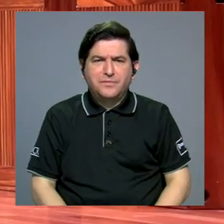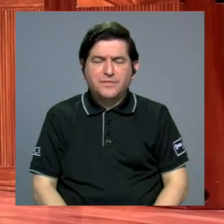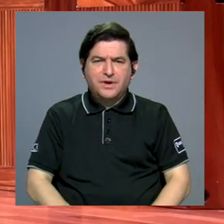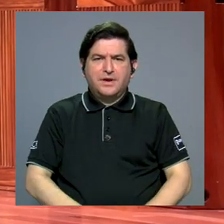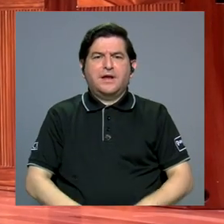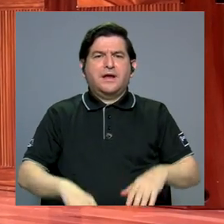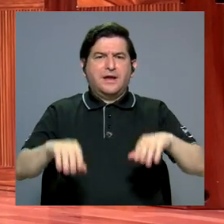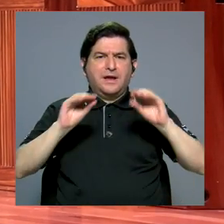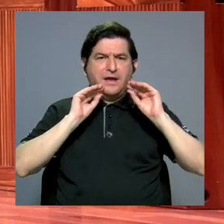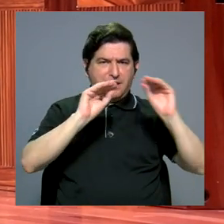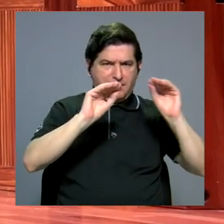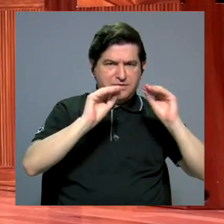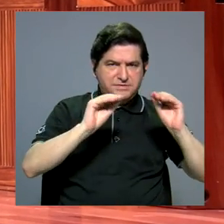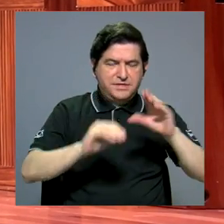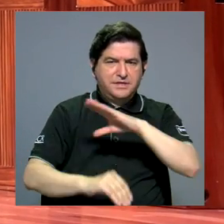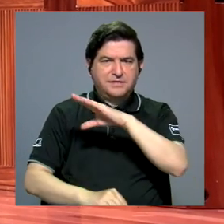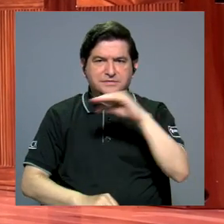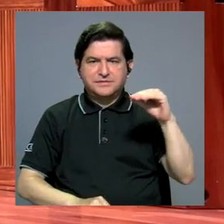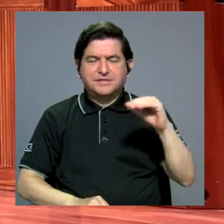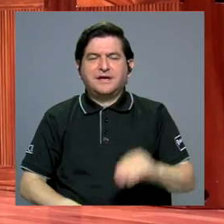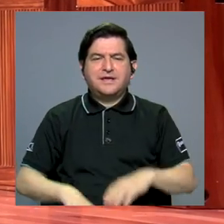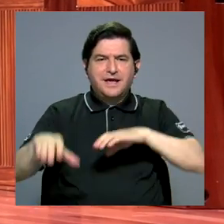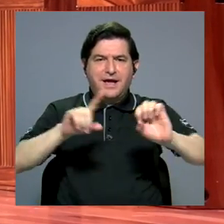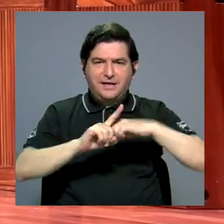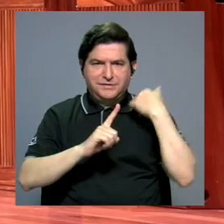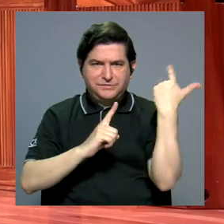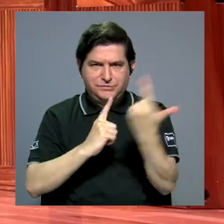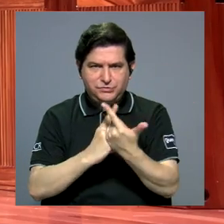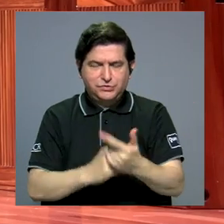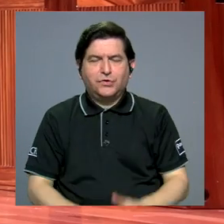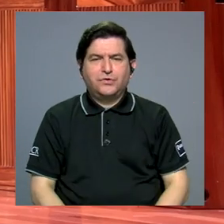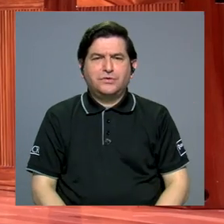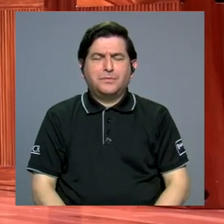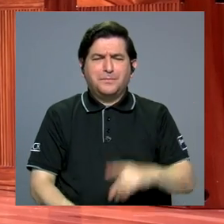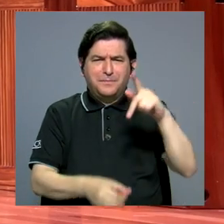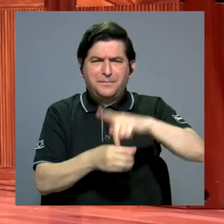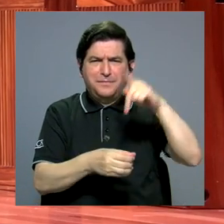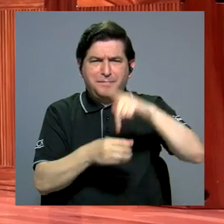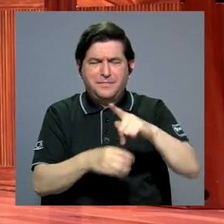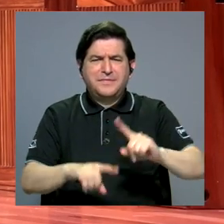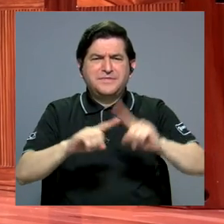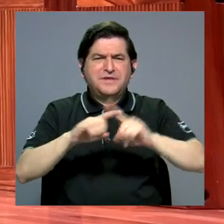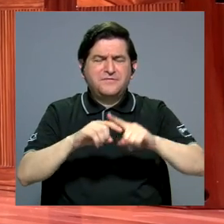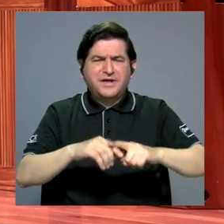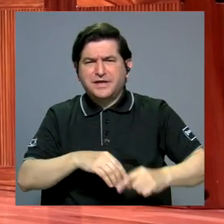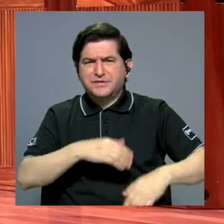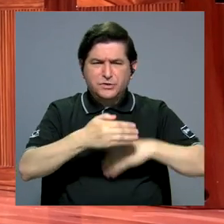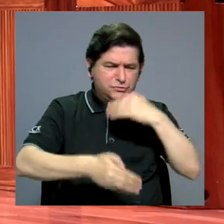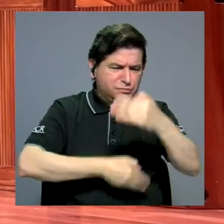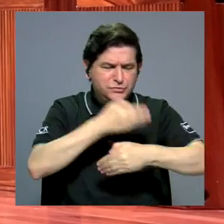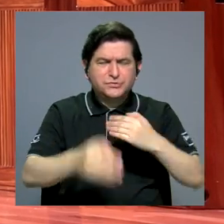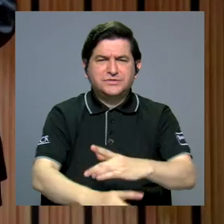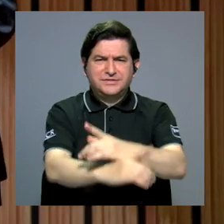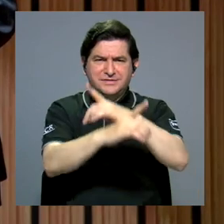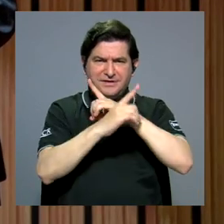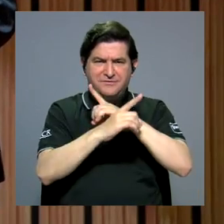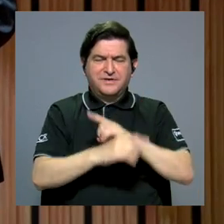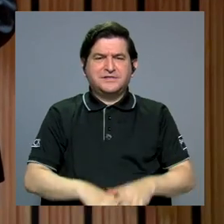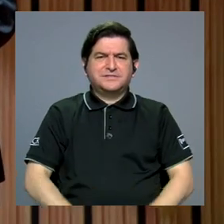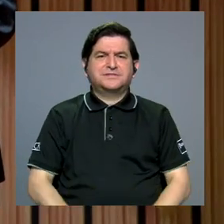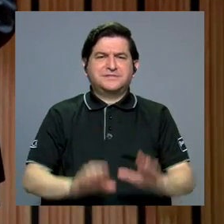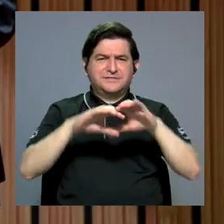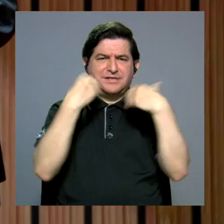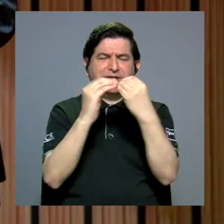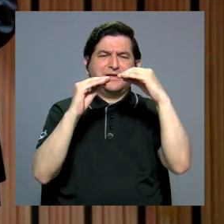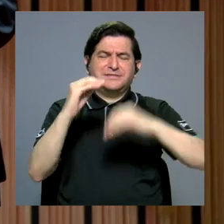tanto en el campo académico como en el campo de la acción social, donde ha participado en diversos movimientos por la defensa de